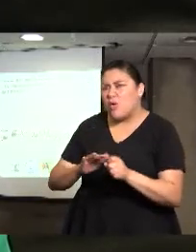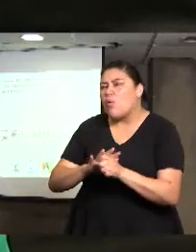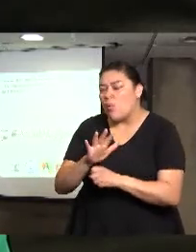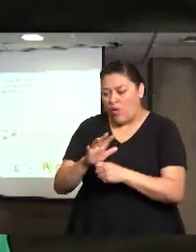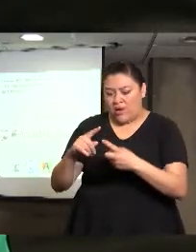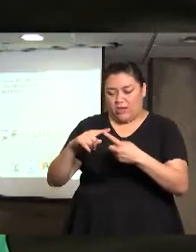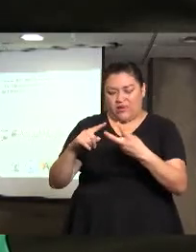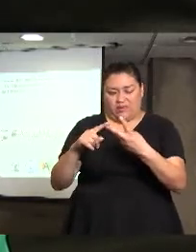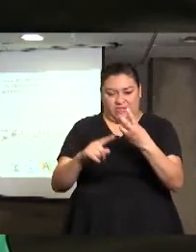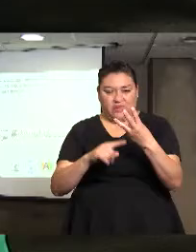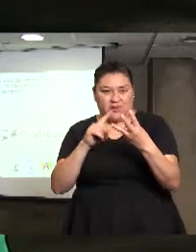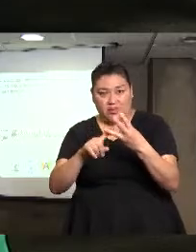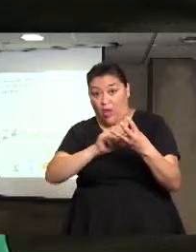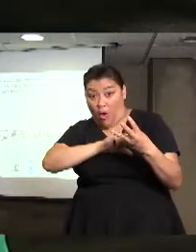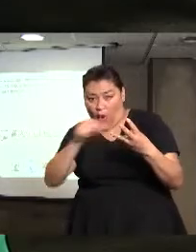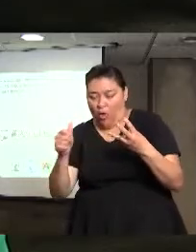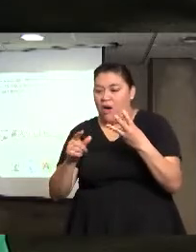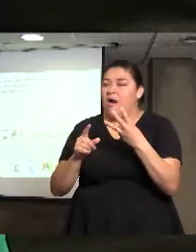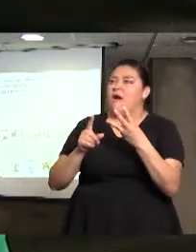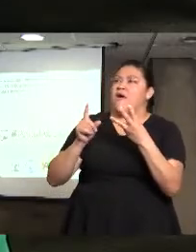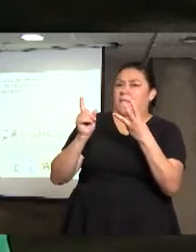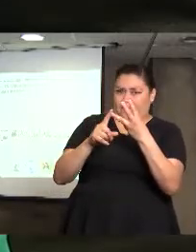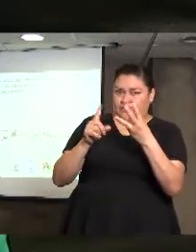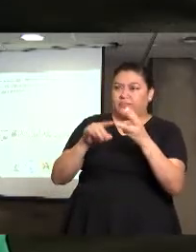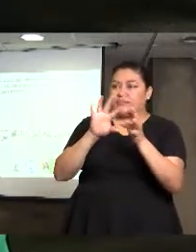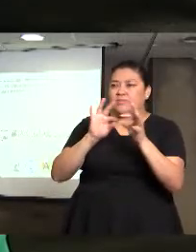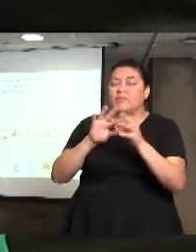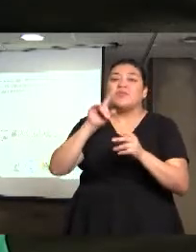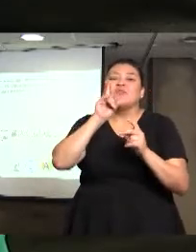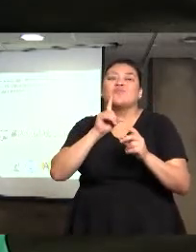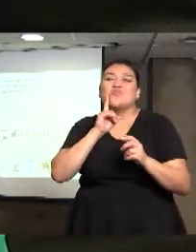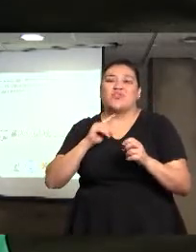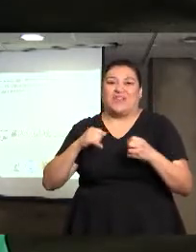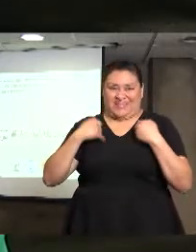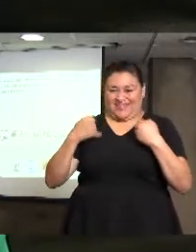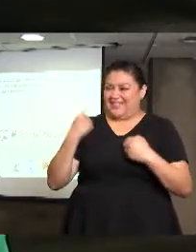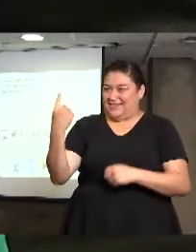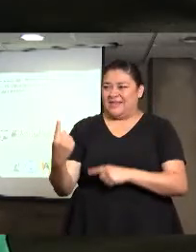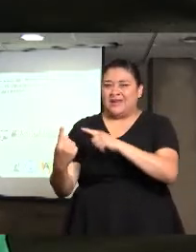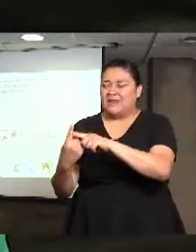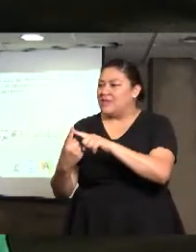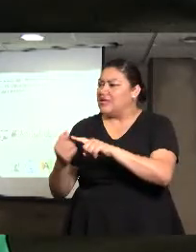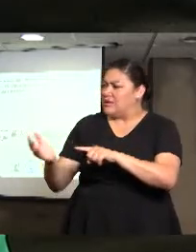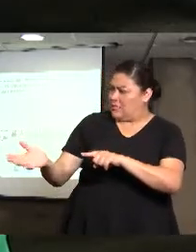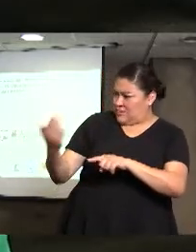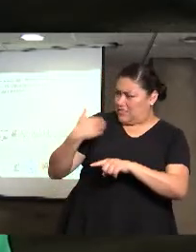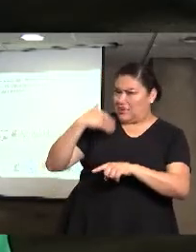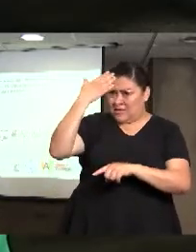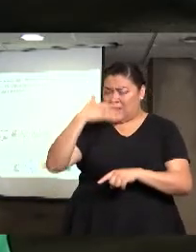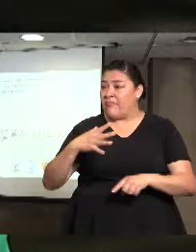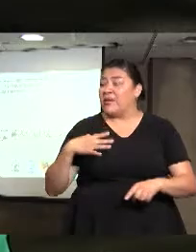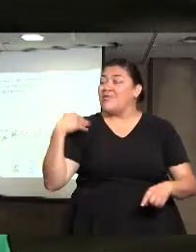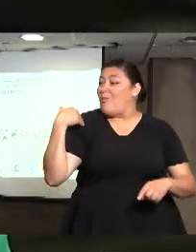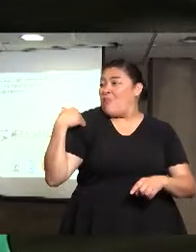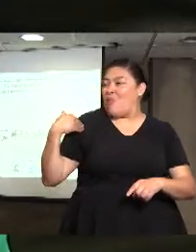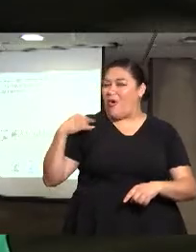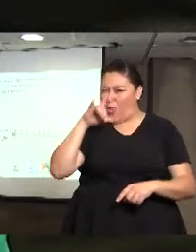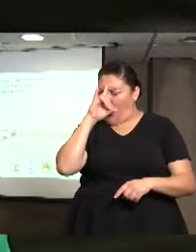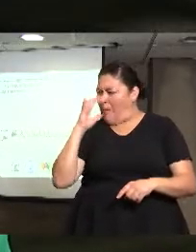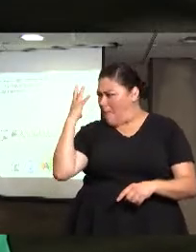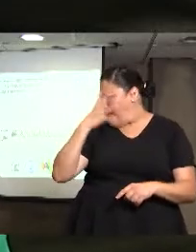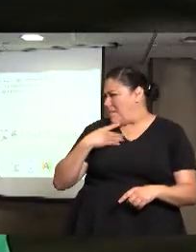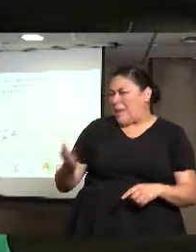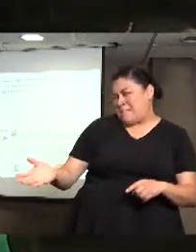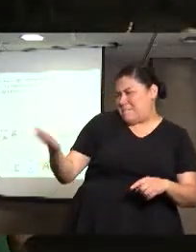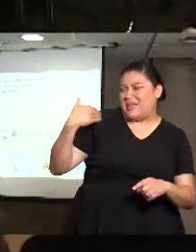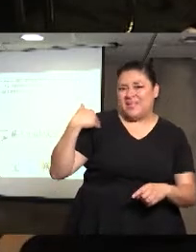que son muy socorridas, es precisamente a las chicas les ofrecen participar en agencias de modelos,